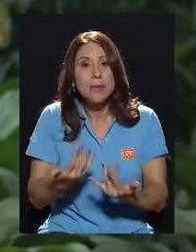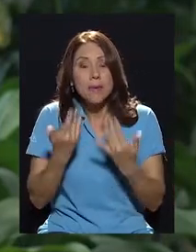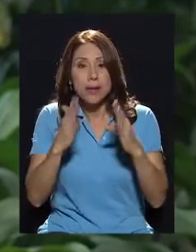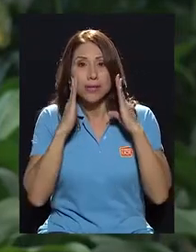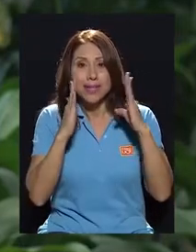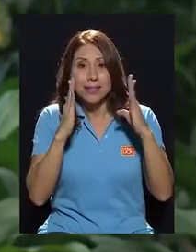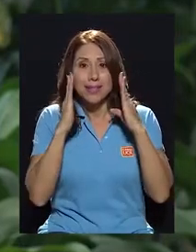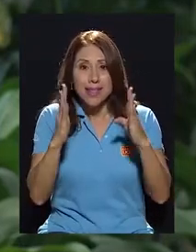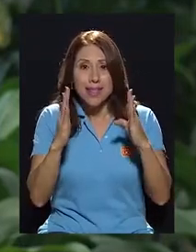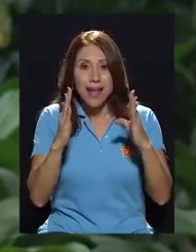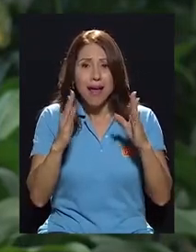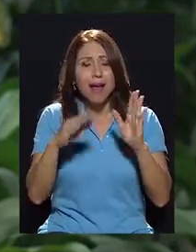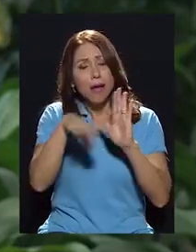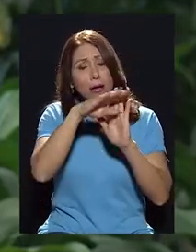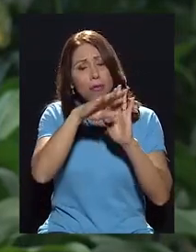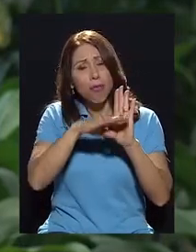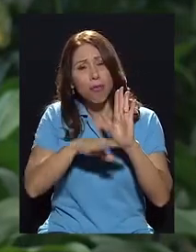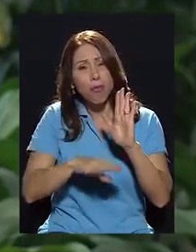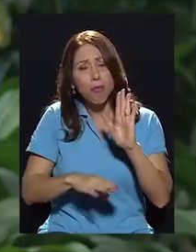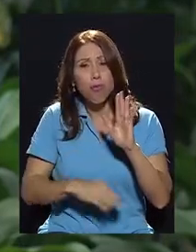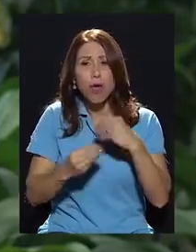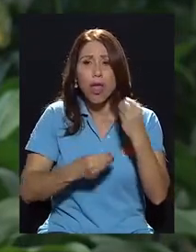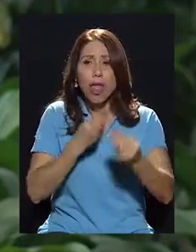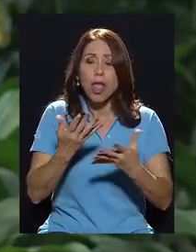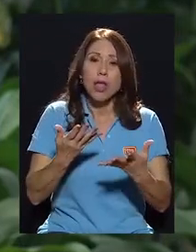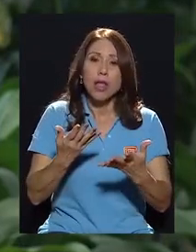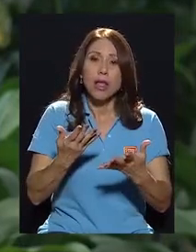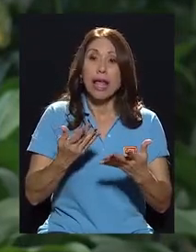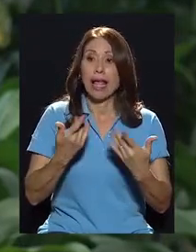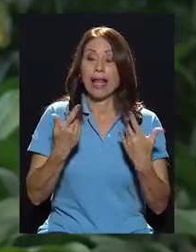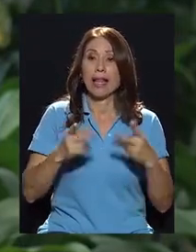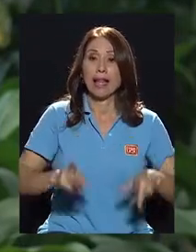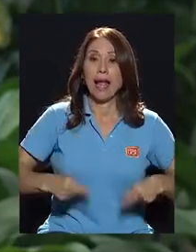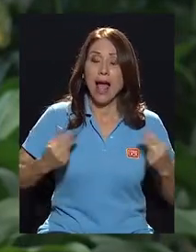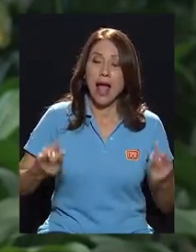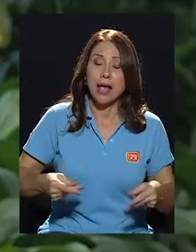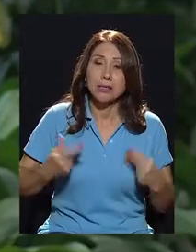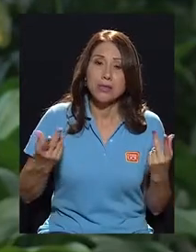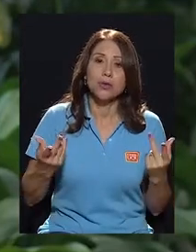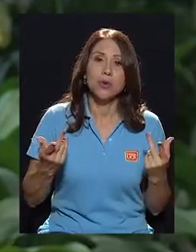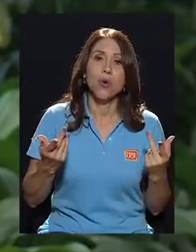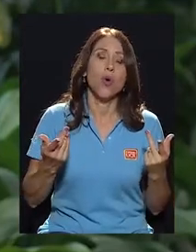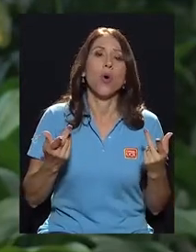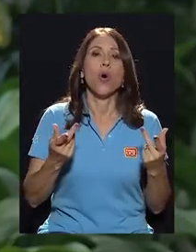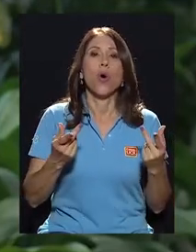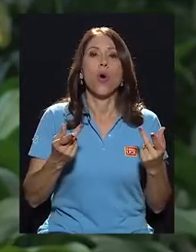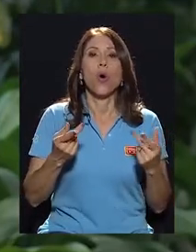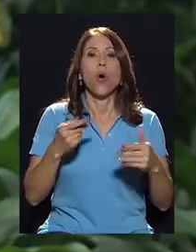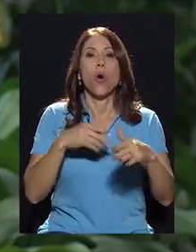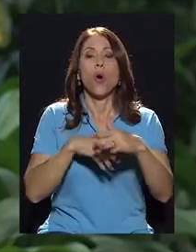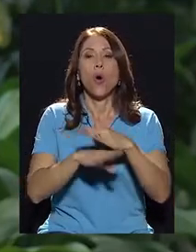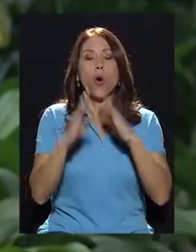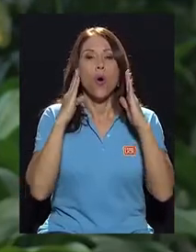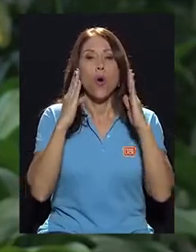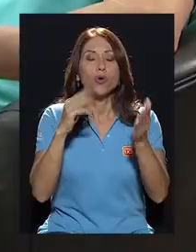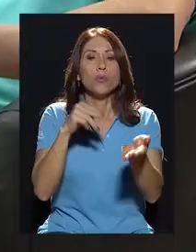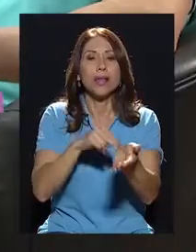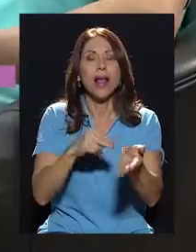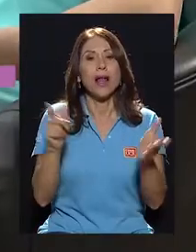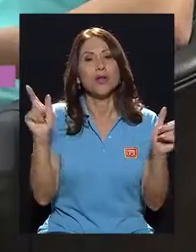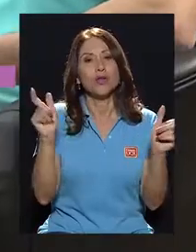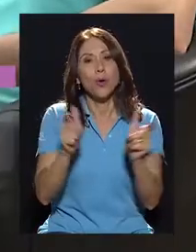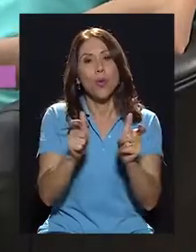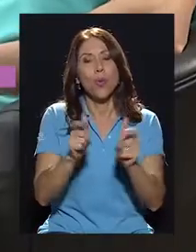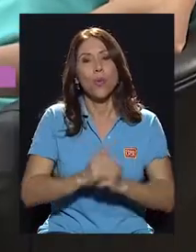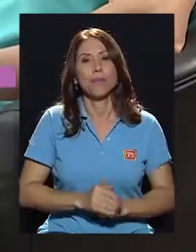y se acorte, digamos, el gasto hospitalario. Correcto. En